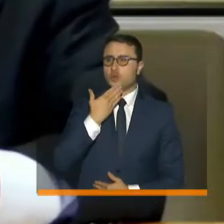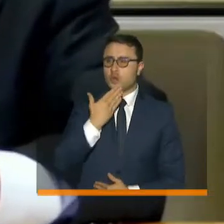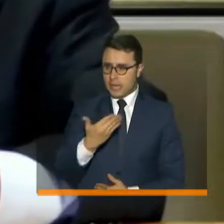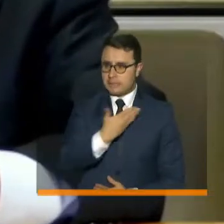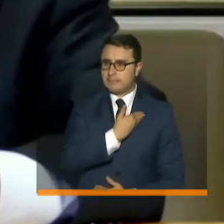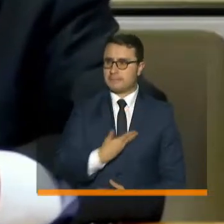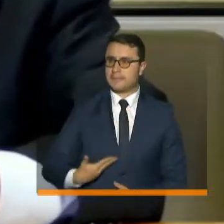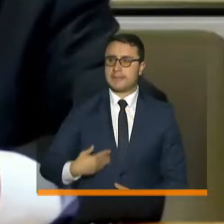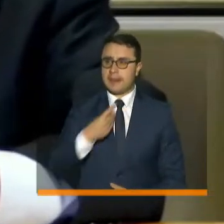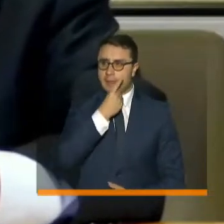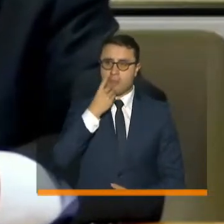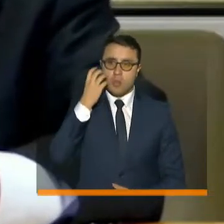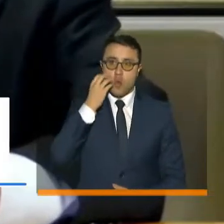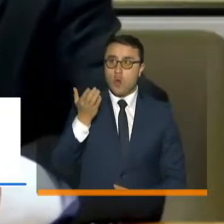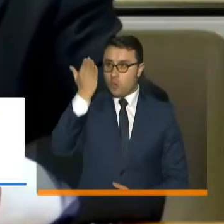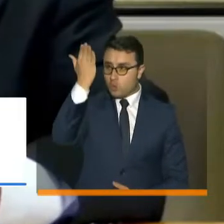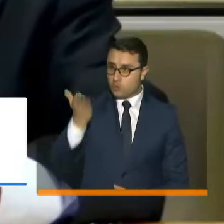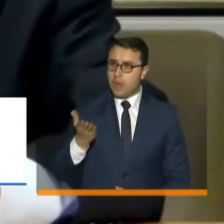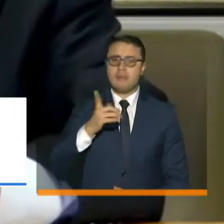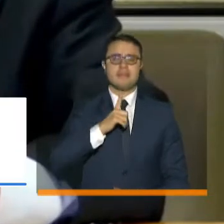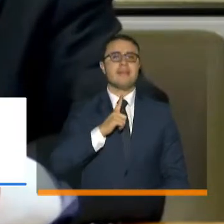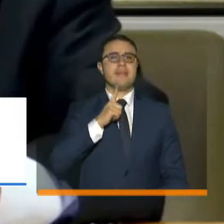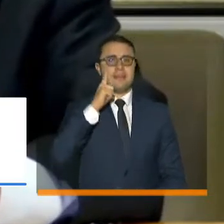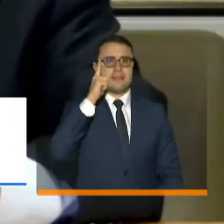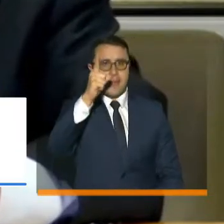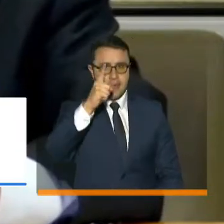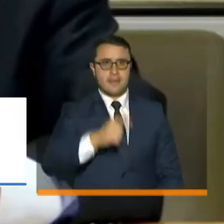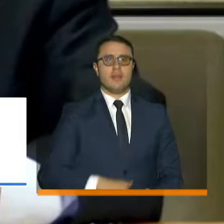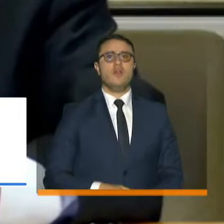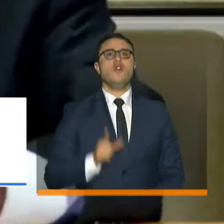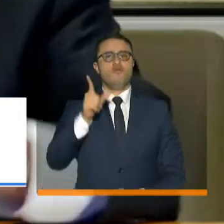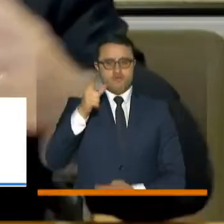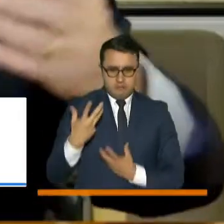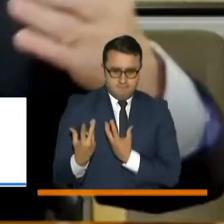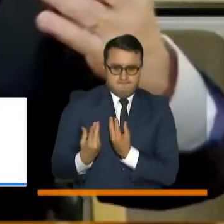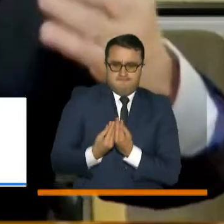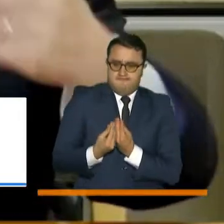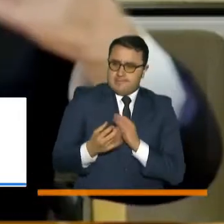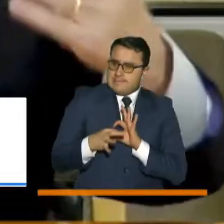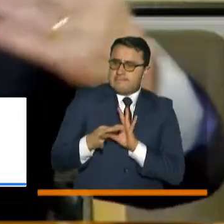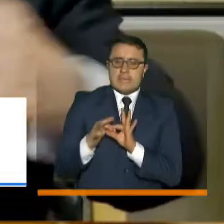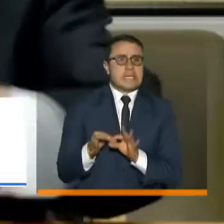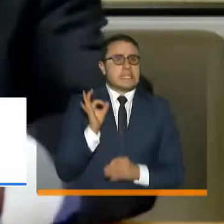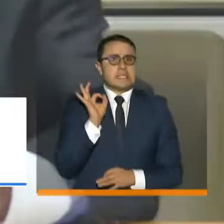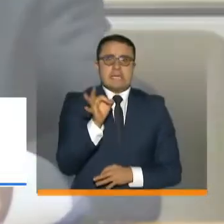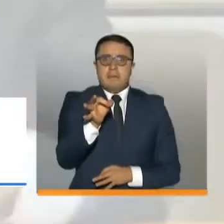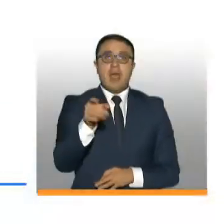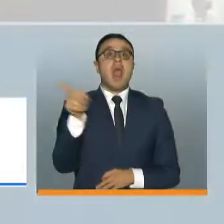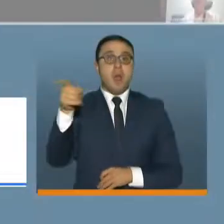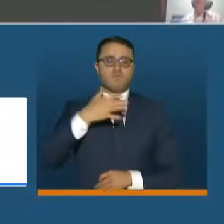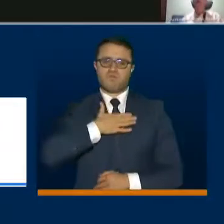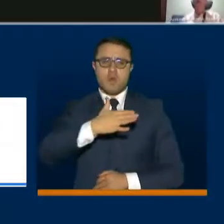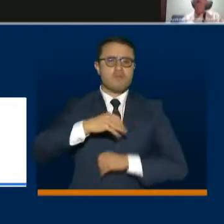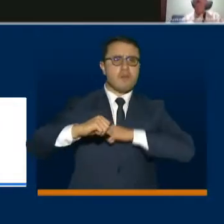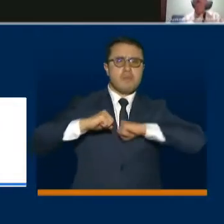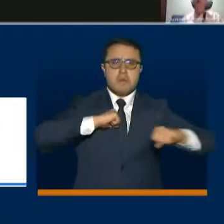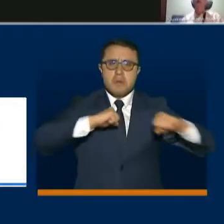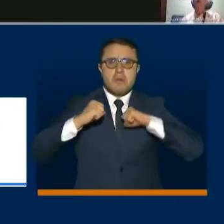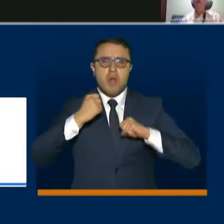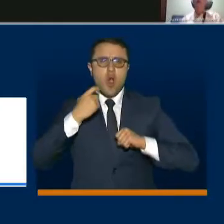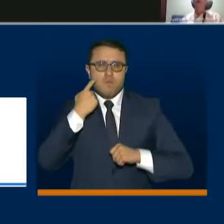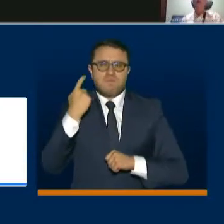mucho porque usted ha sido un gran líder, un gran colaborador que siempre ha estado dispuesto a buscar